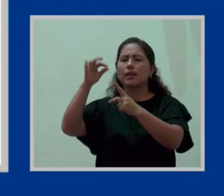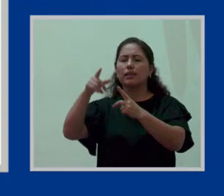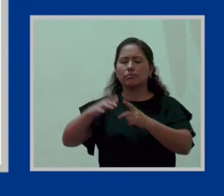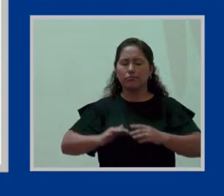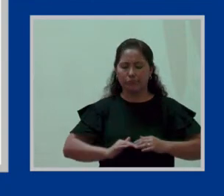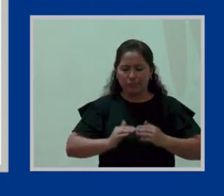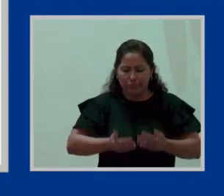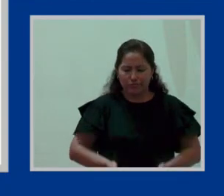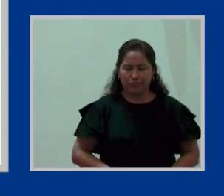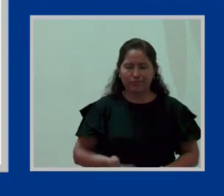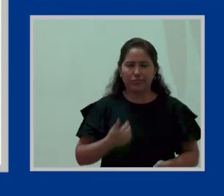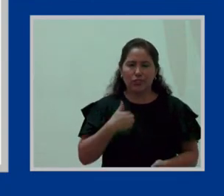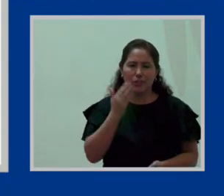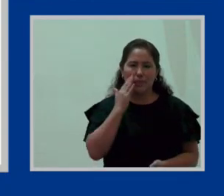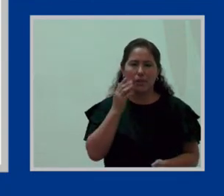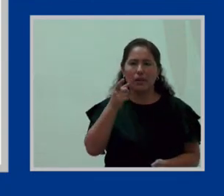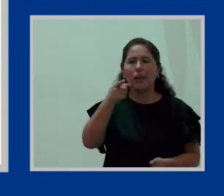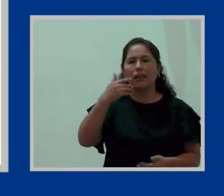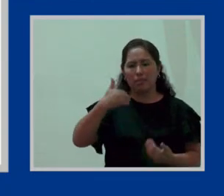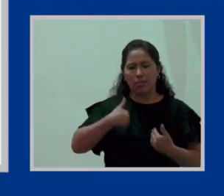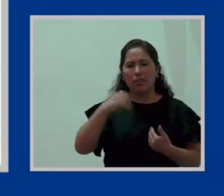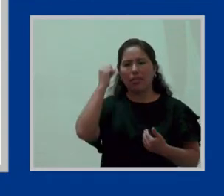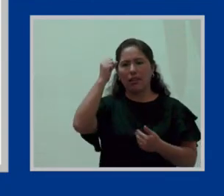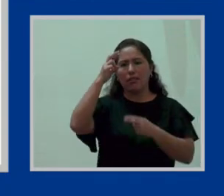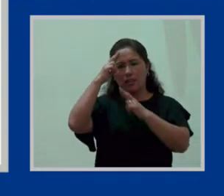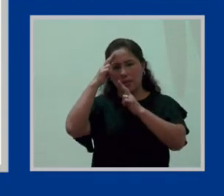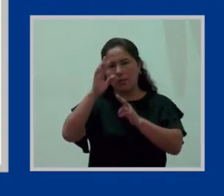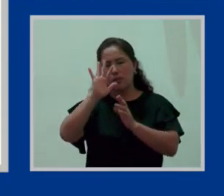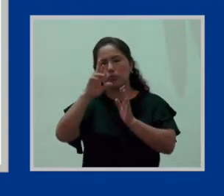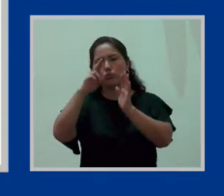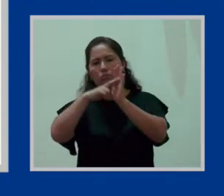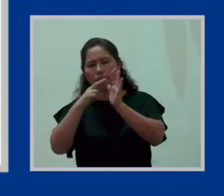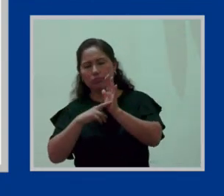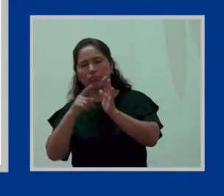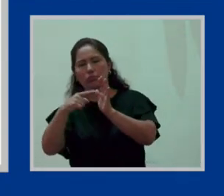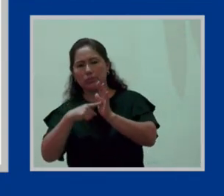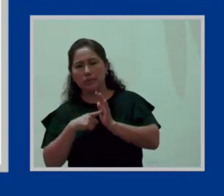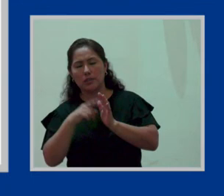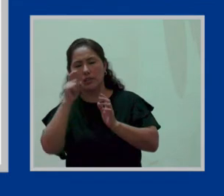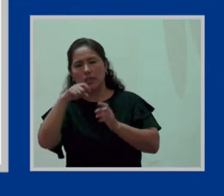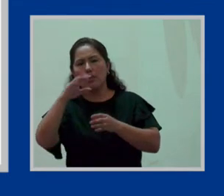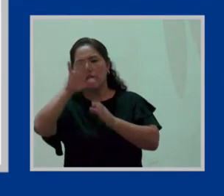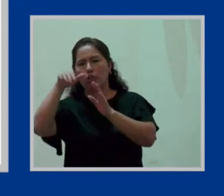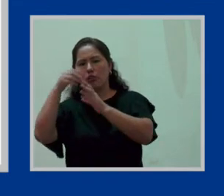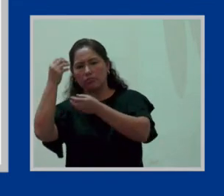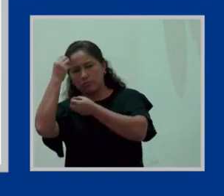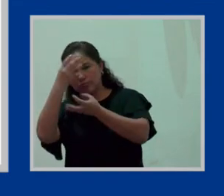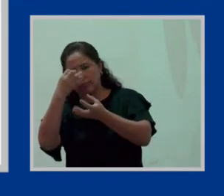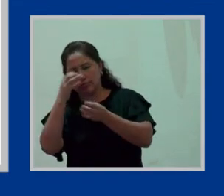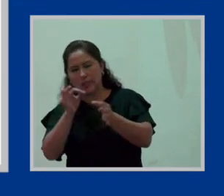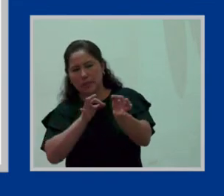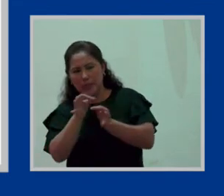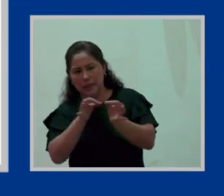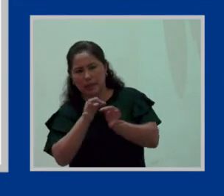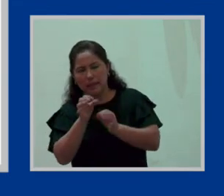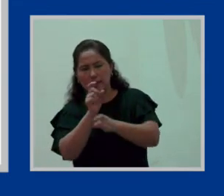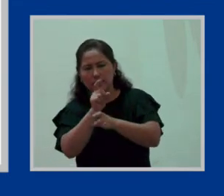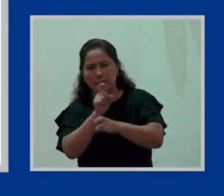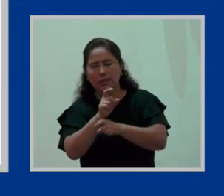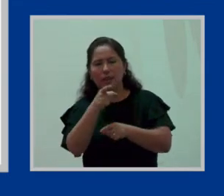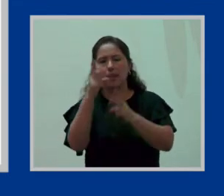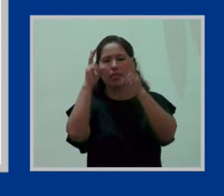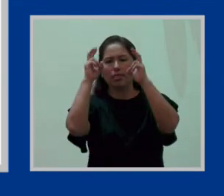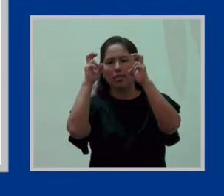tiene el derecho a que se respete su elección, tiene derecho a ser informada y ser capacitada en temas